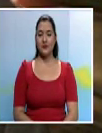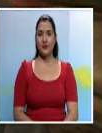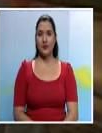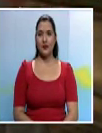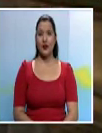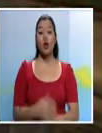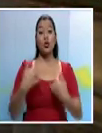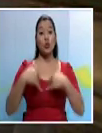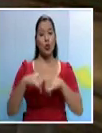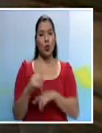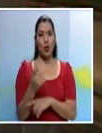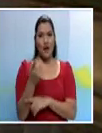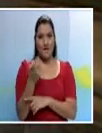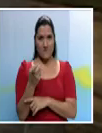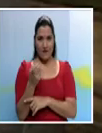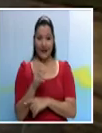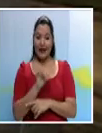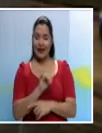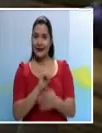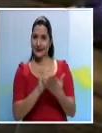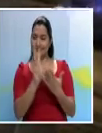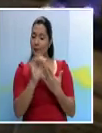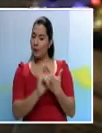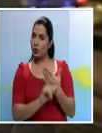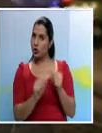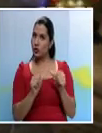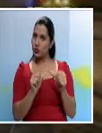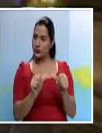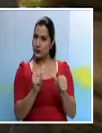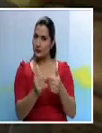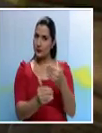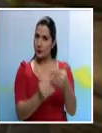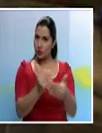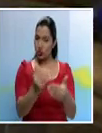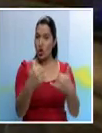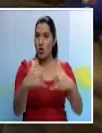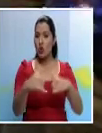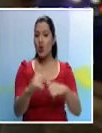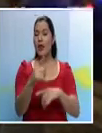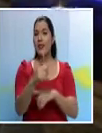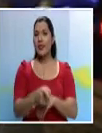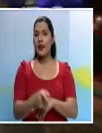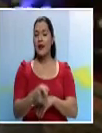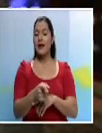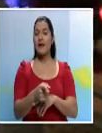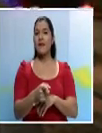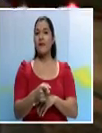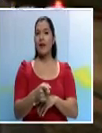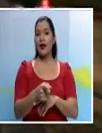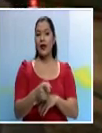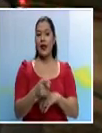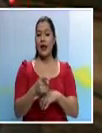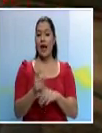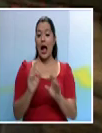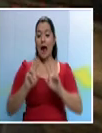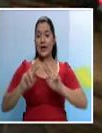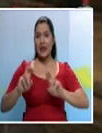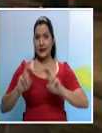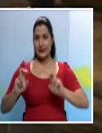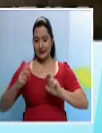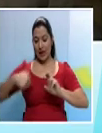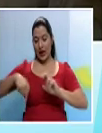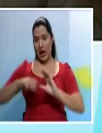Aún está pendiente que a ese proyecto, repetimos, de reforma constitucional se le asigne la respectiva comisión, pero desde ya